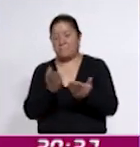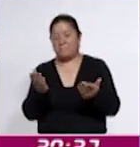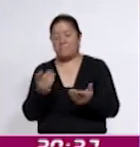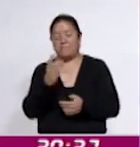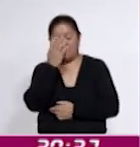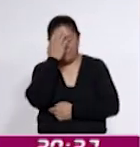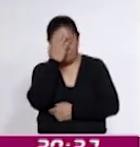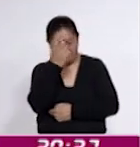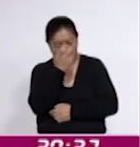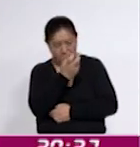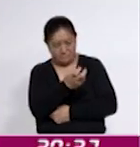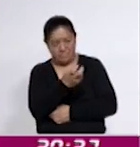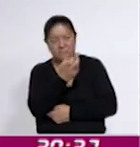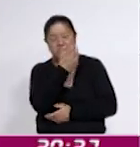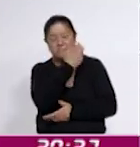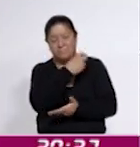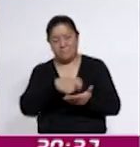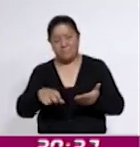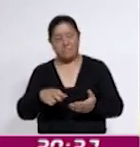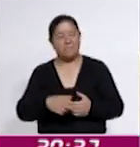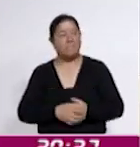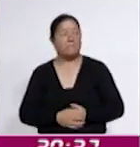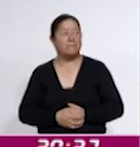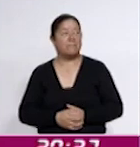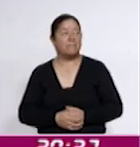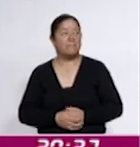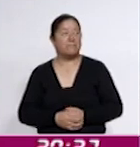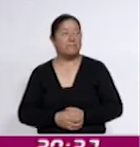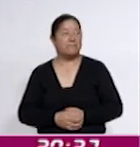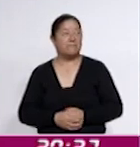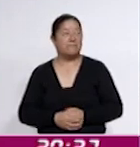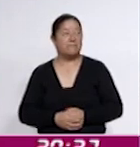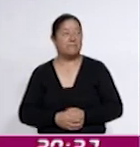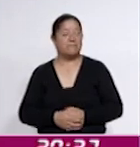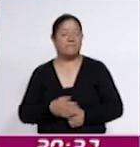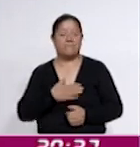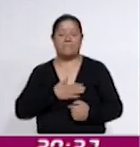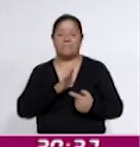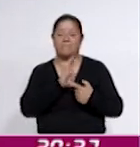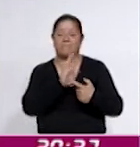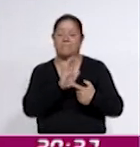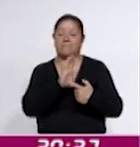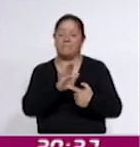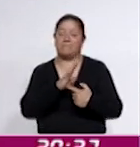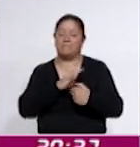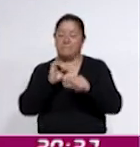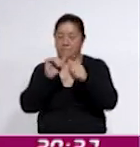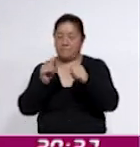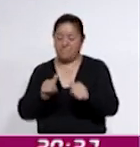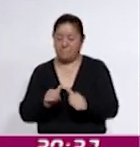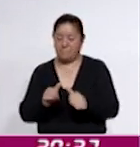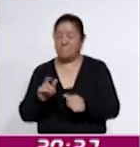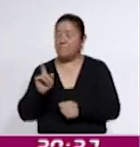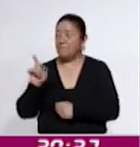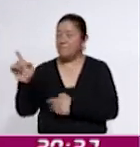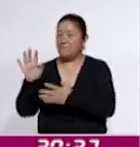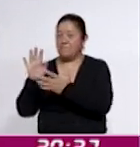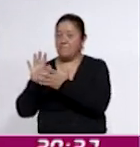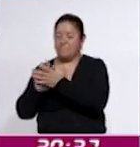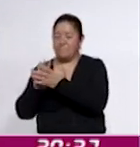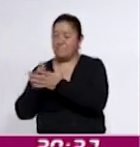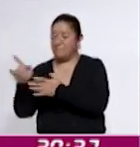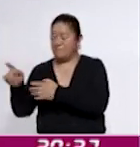estos productos. Nosotros estamos exhibiendo todas las artesanías que las personas privadas de su libertad